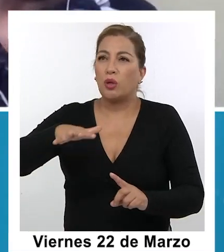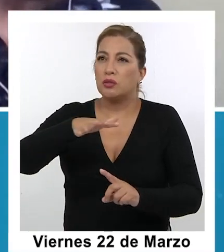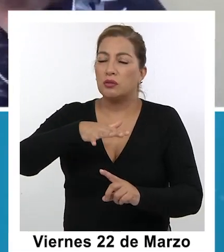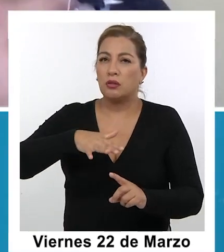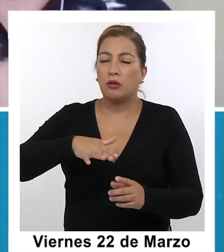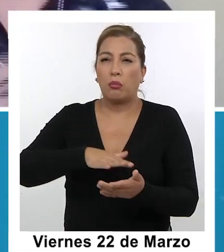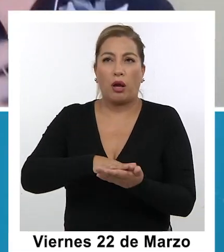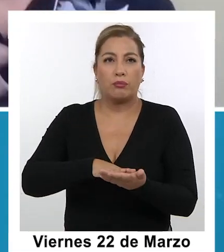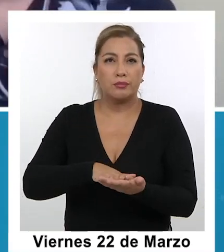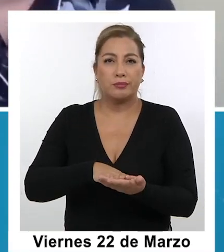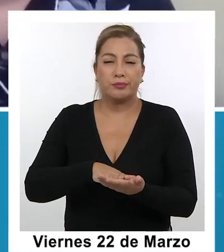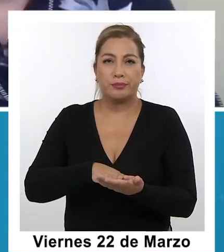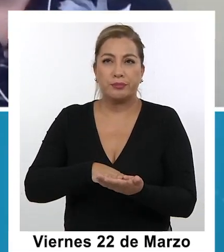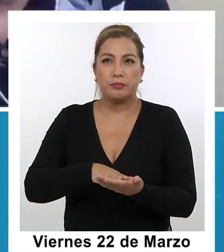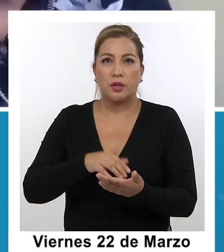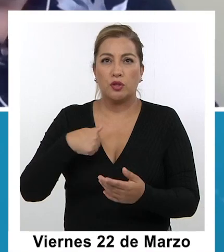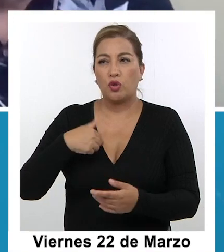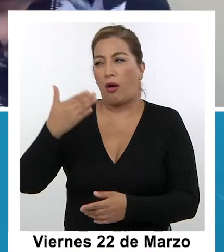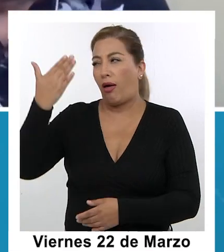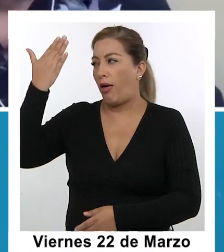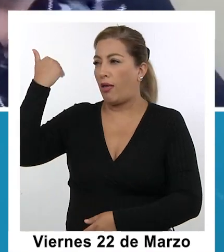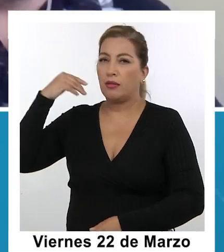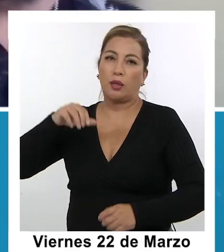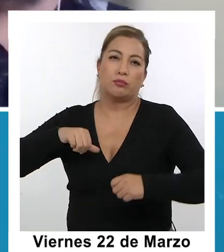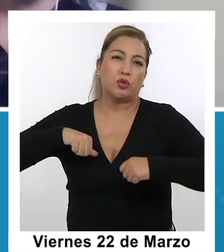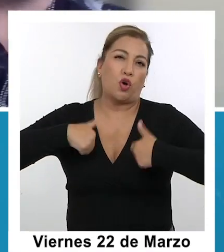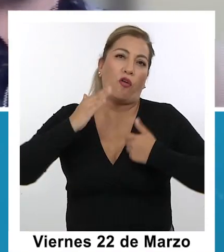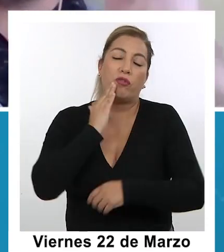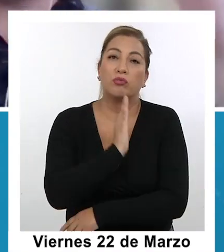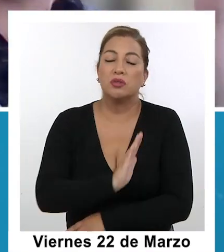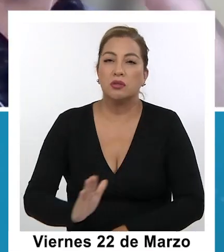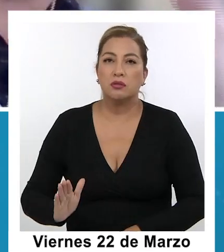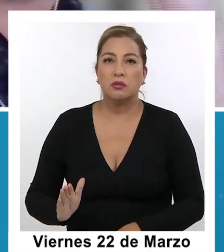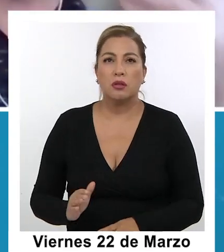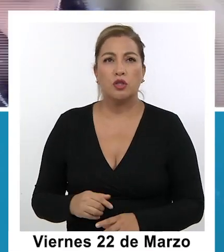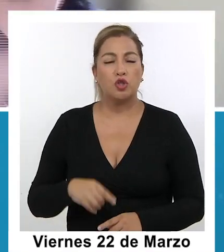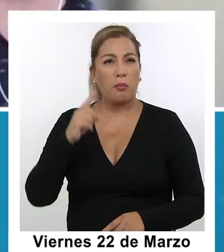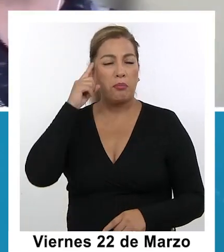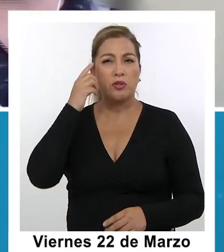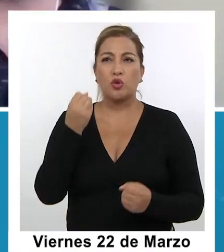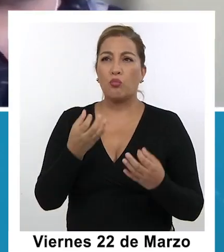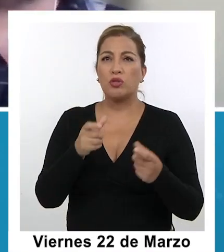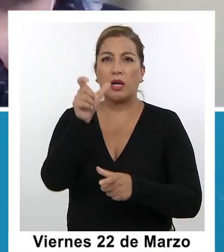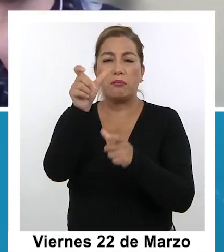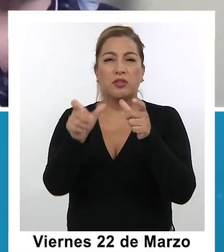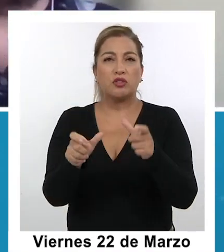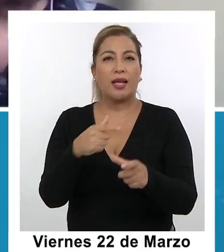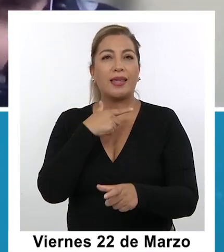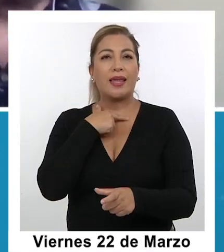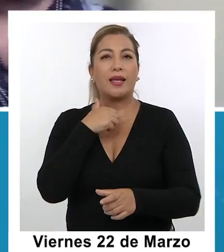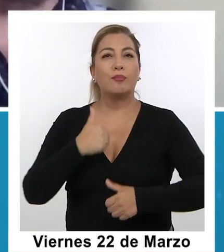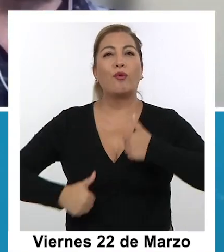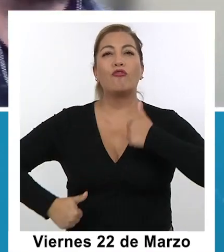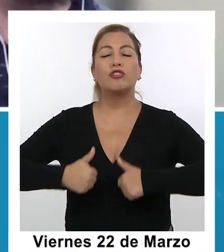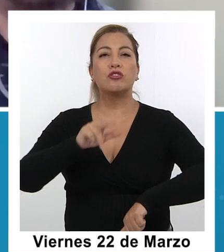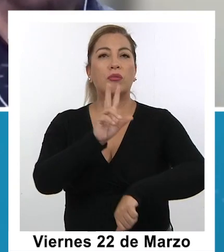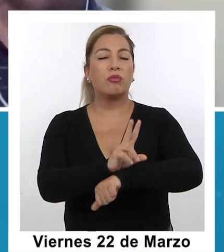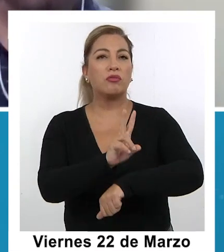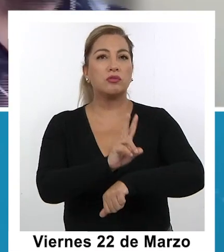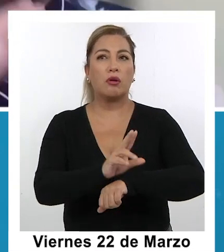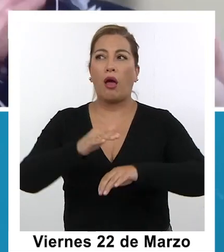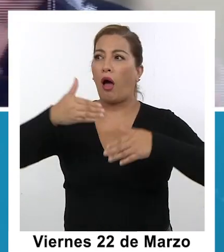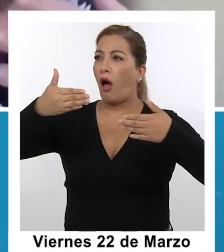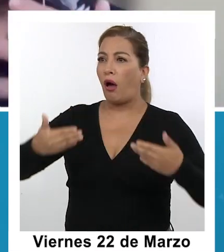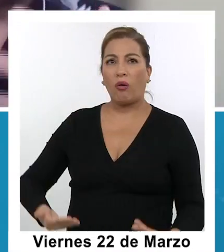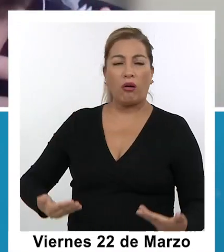antes cuando cuando yo era un jovencito un niño parecía que había mucha gente interesada en ser profesor en cambio en el día